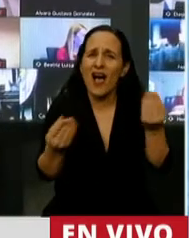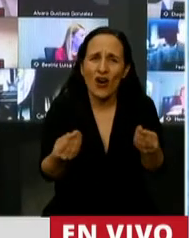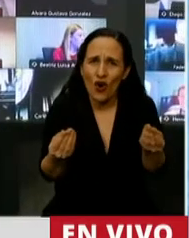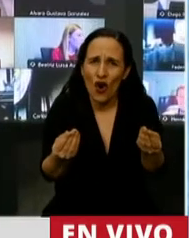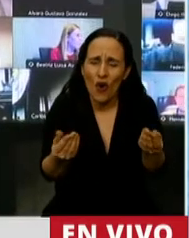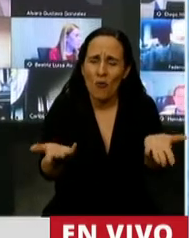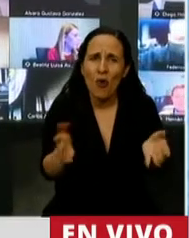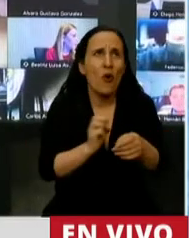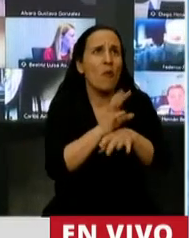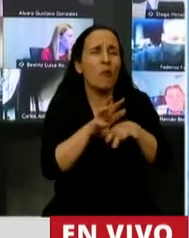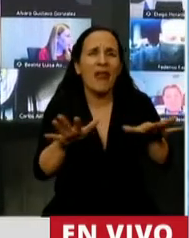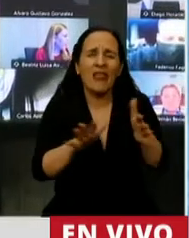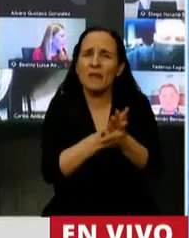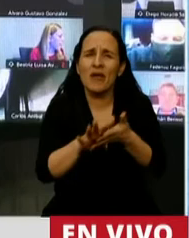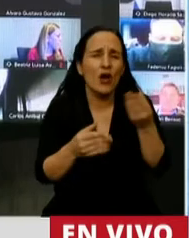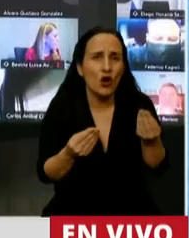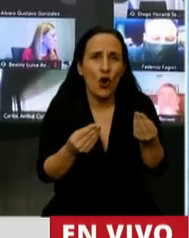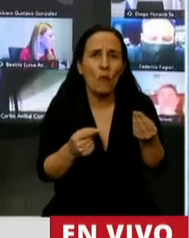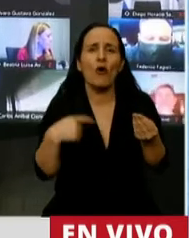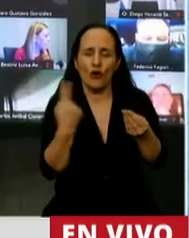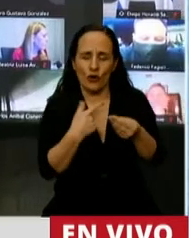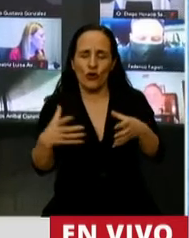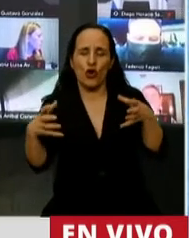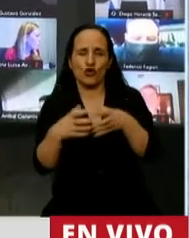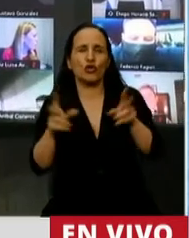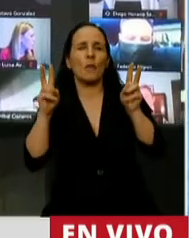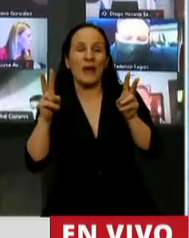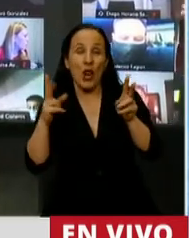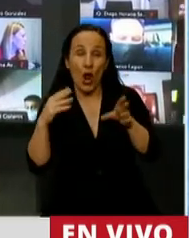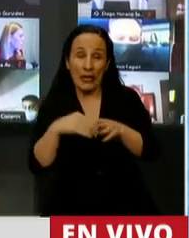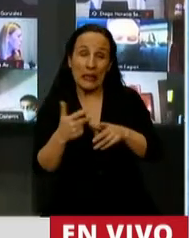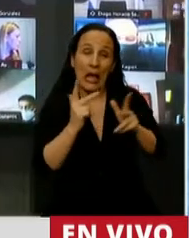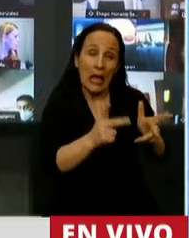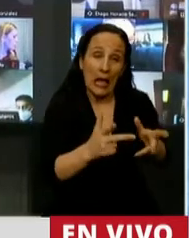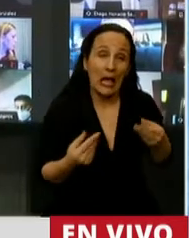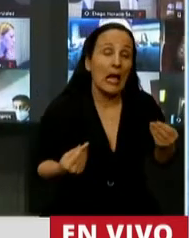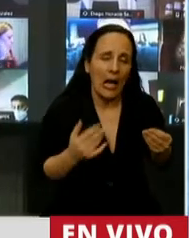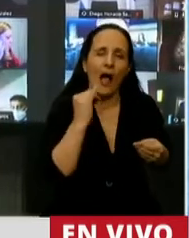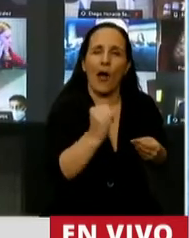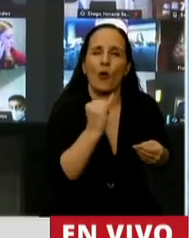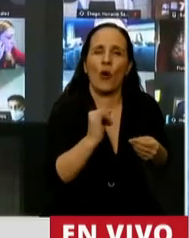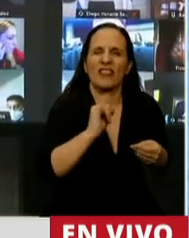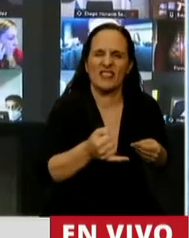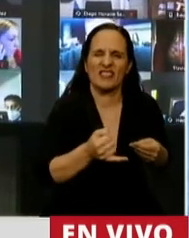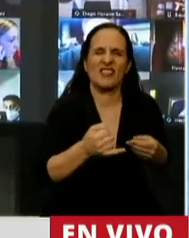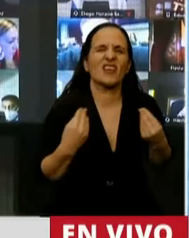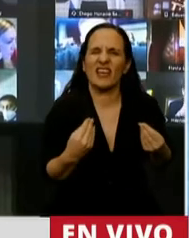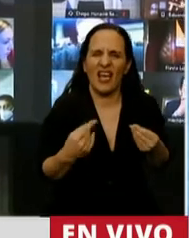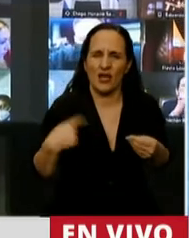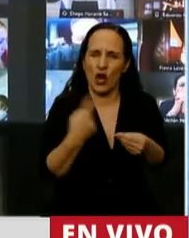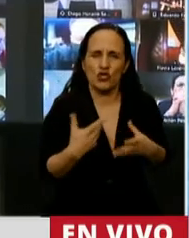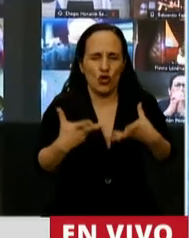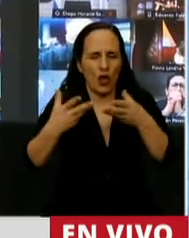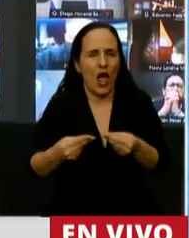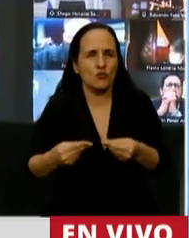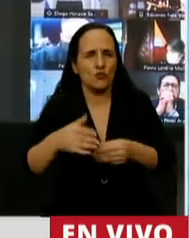una pandemia. Nosotros, los peronistas, vamos a poder decir lo que hicimos a nuestros hijos y nietos. Estar con los más